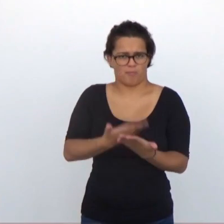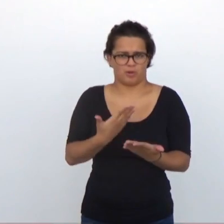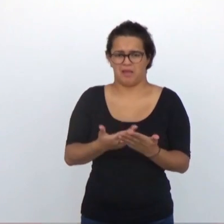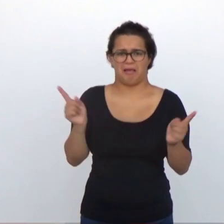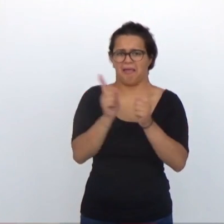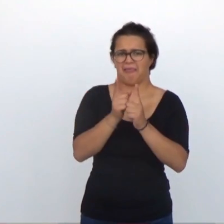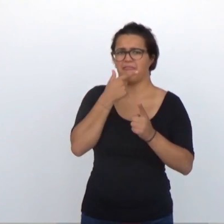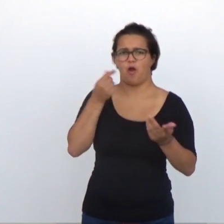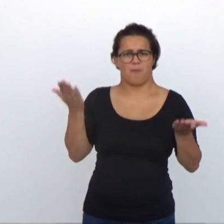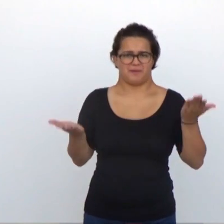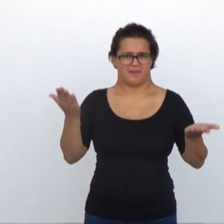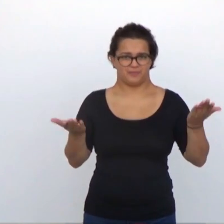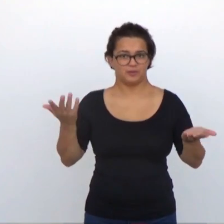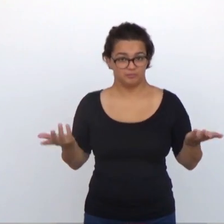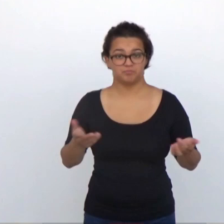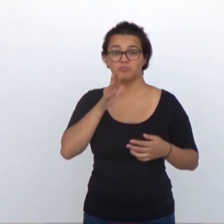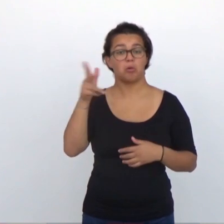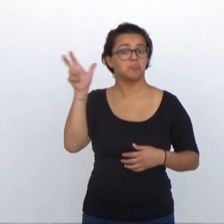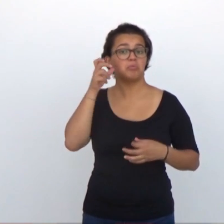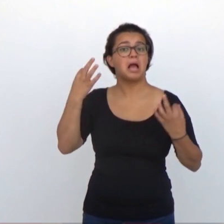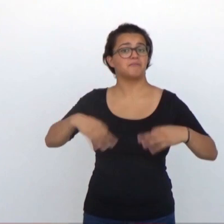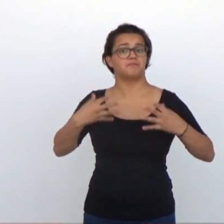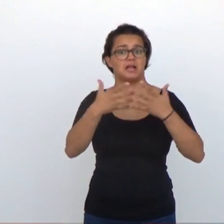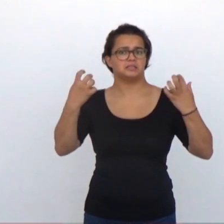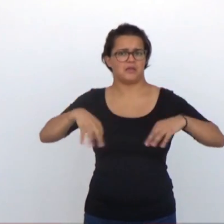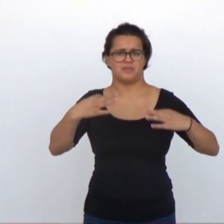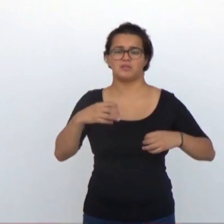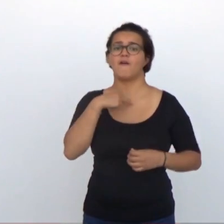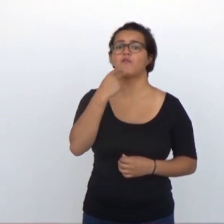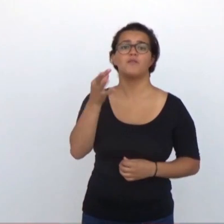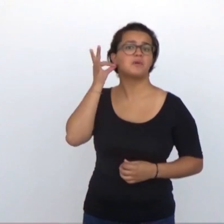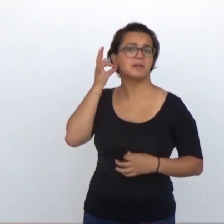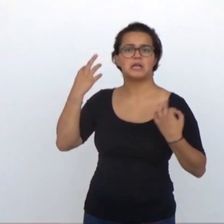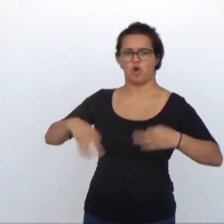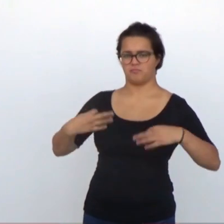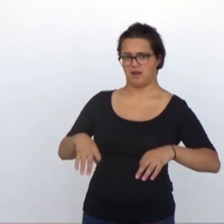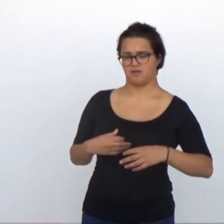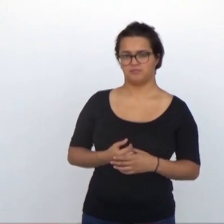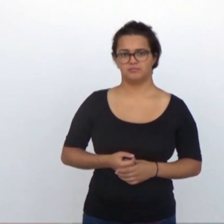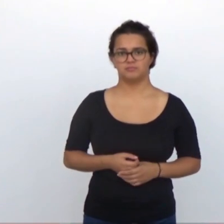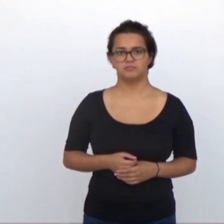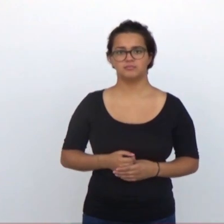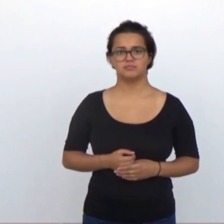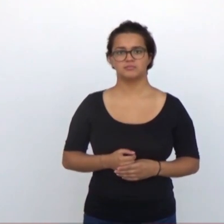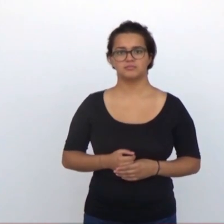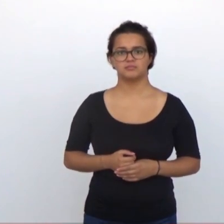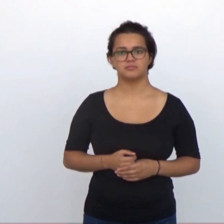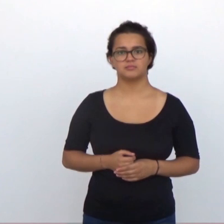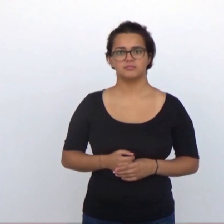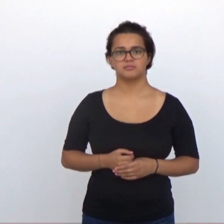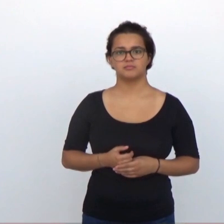Lo podemos comprobar con una rápida comparación. Vamos a oír una frase sencilla pronunciada por una voz femenina normal.